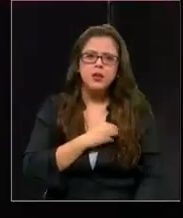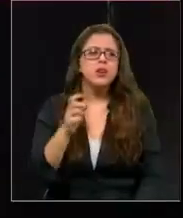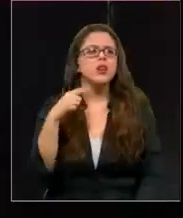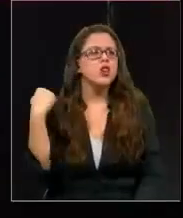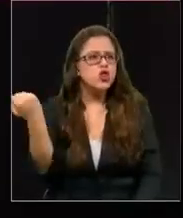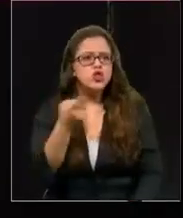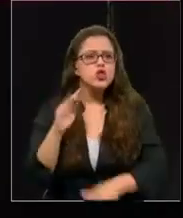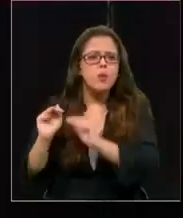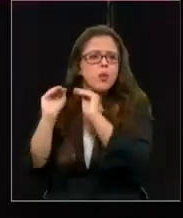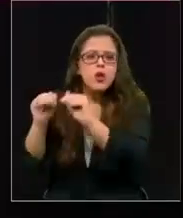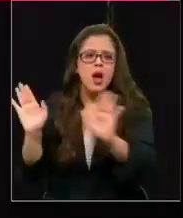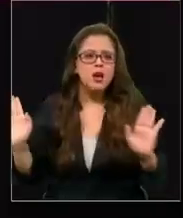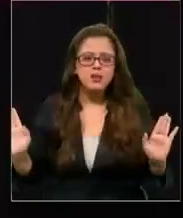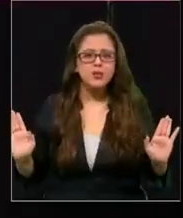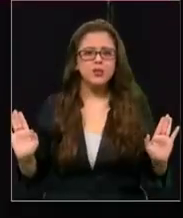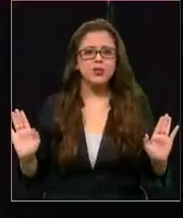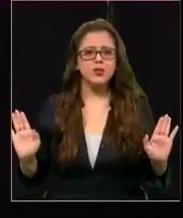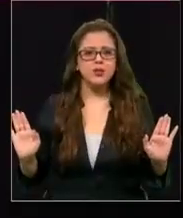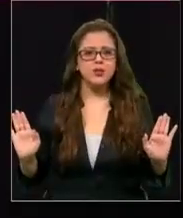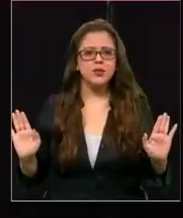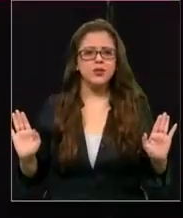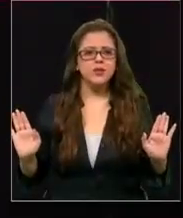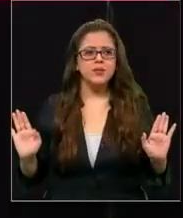Nosotros estamos apoyándolo nomás, como se dice.